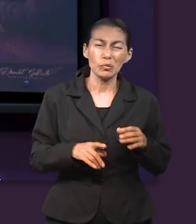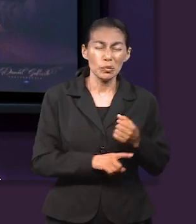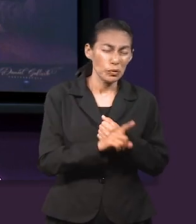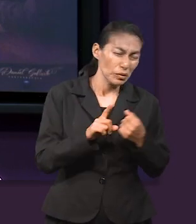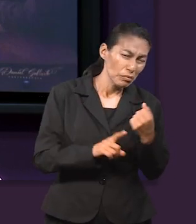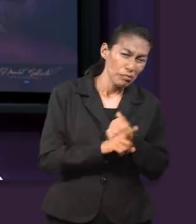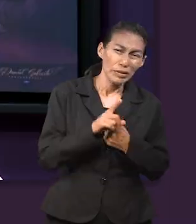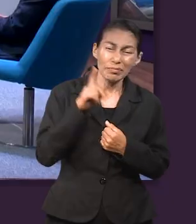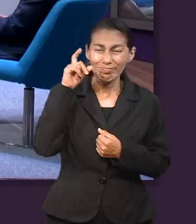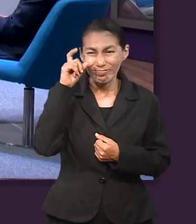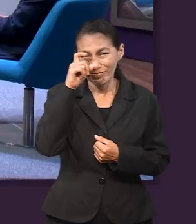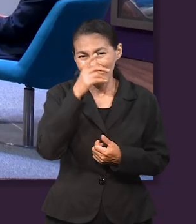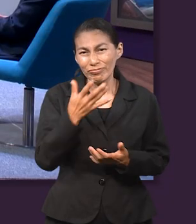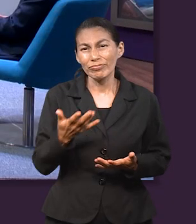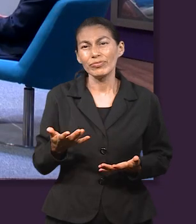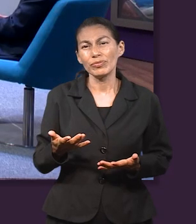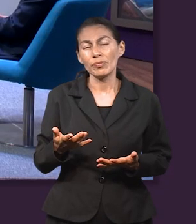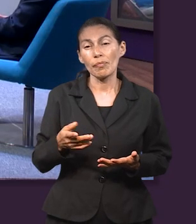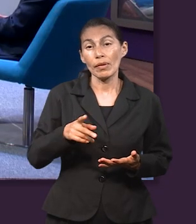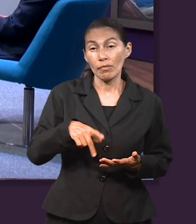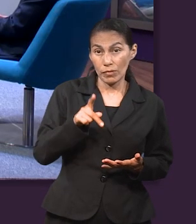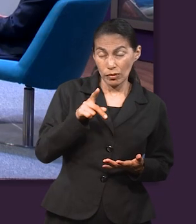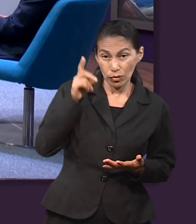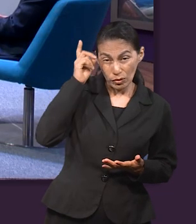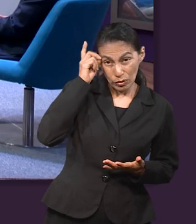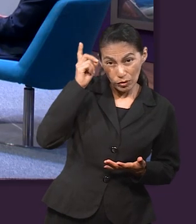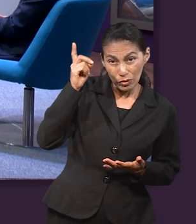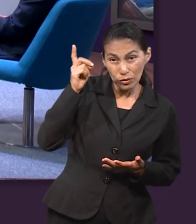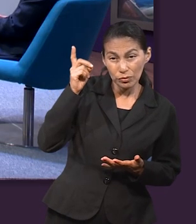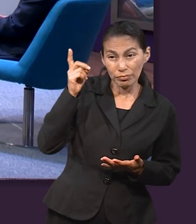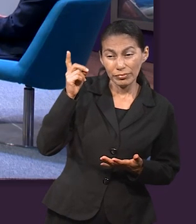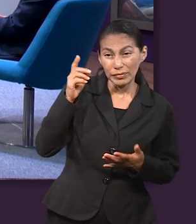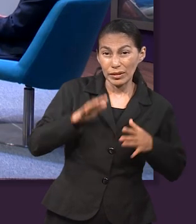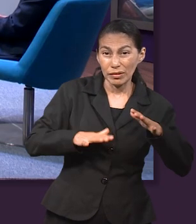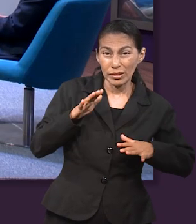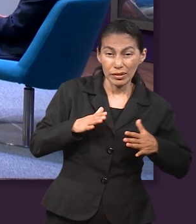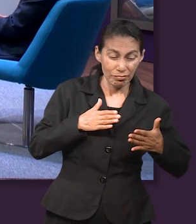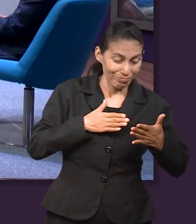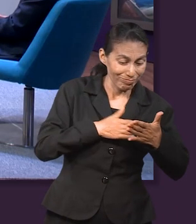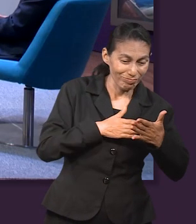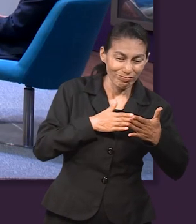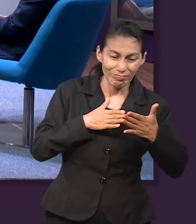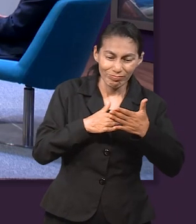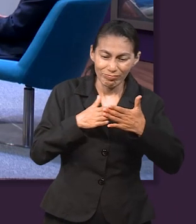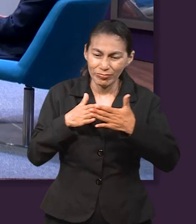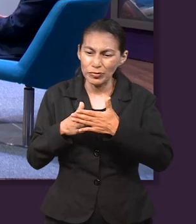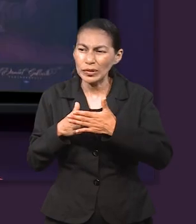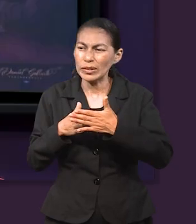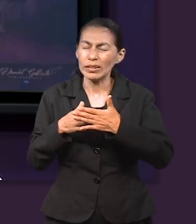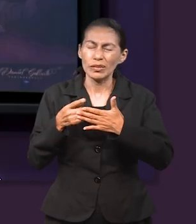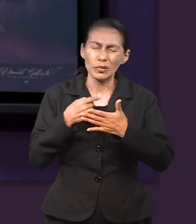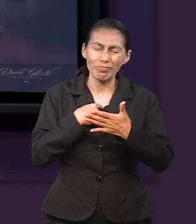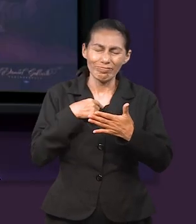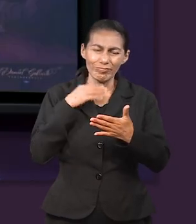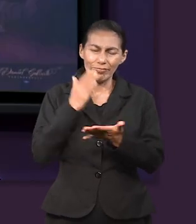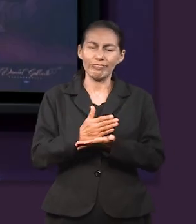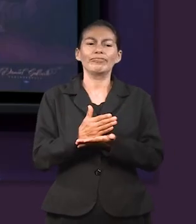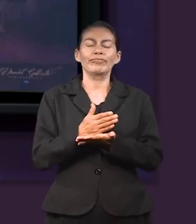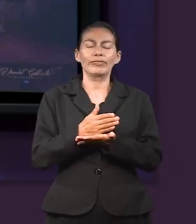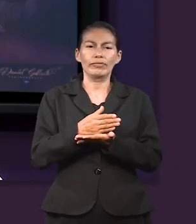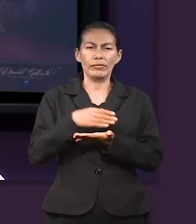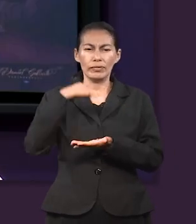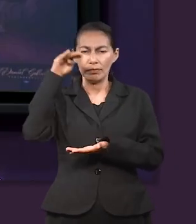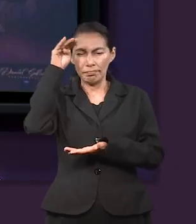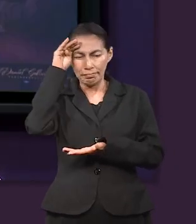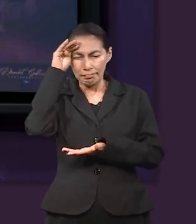¿Cómo es que a veces tenemos obstáculos? Pero sin duda alguna Dios nos pone otra vez situaciones para que nosotros mismos